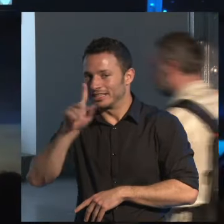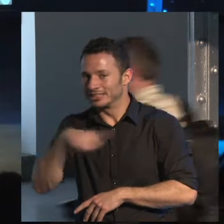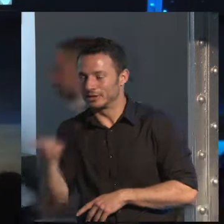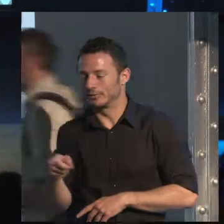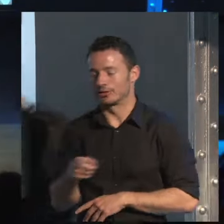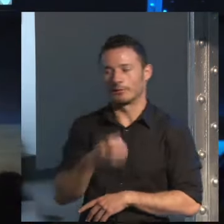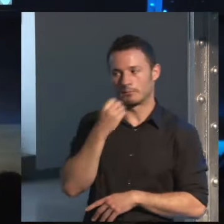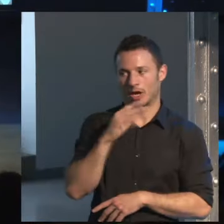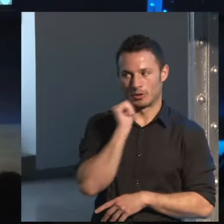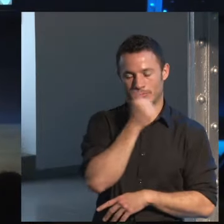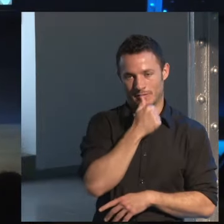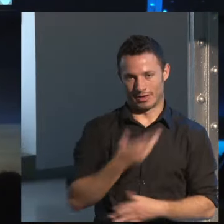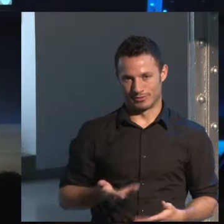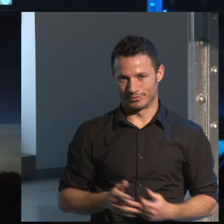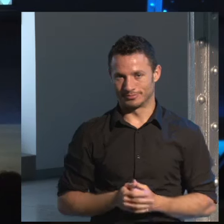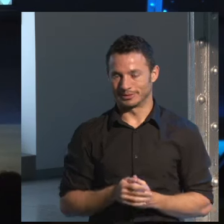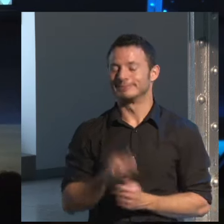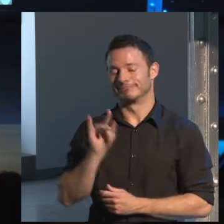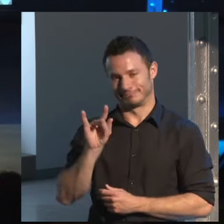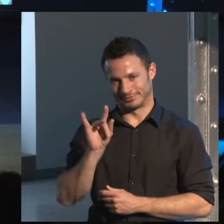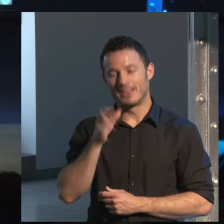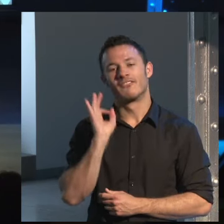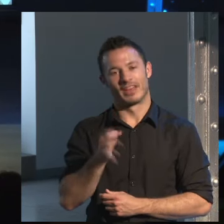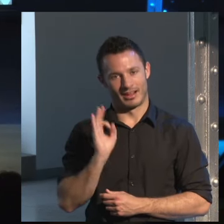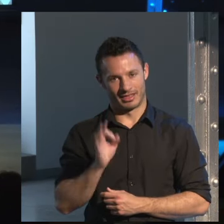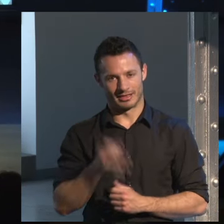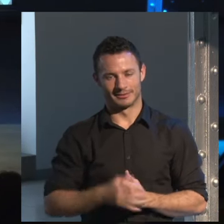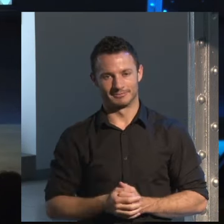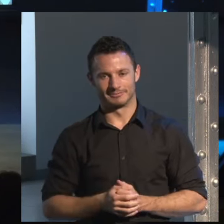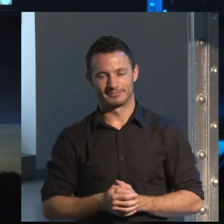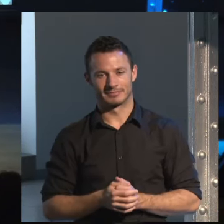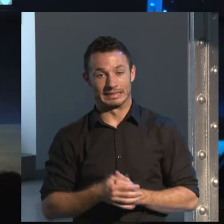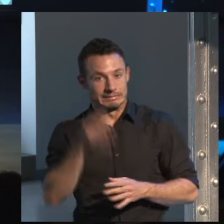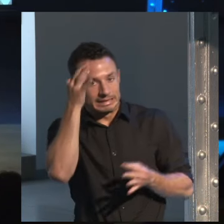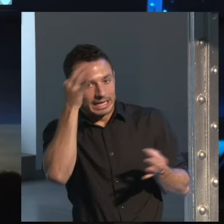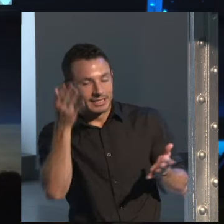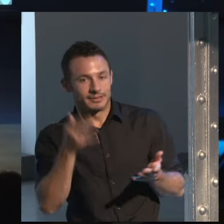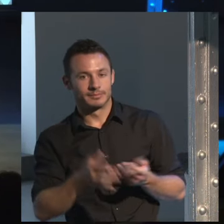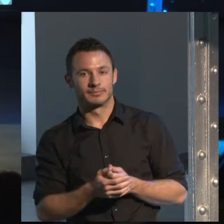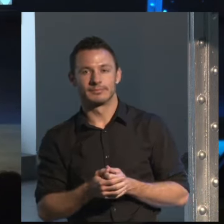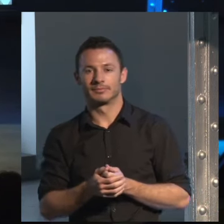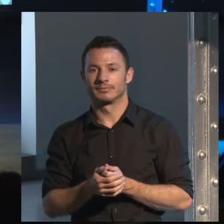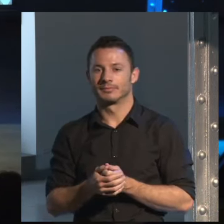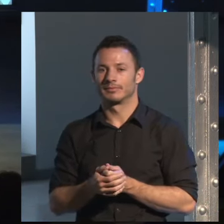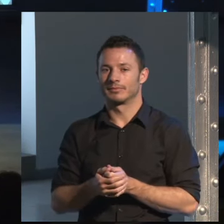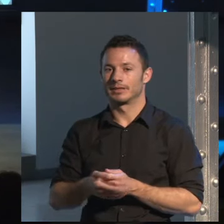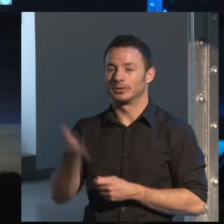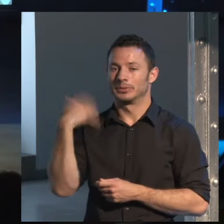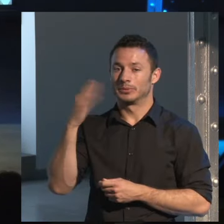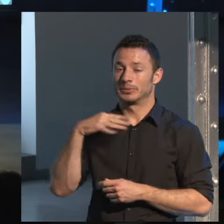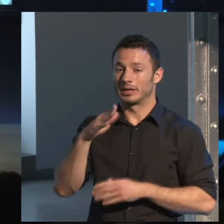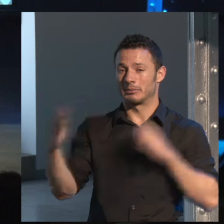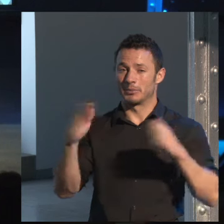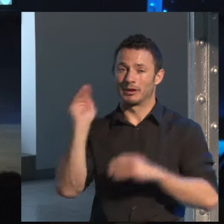que eso es... Pero sí. Eso es un Pero entonces las mises eran durante la República,